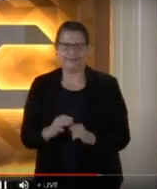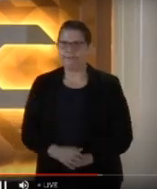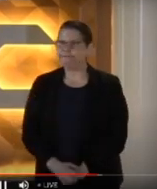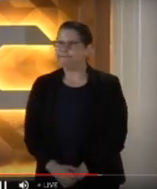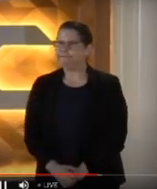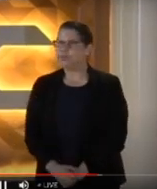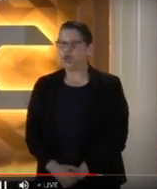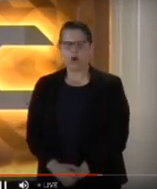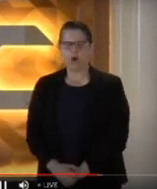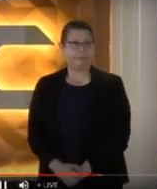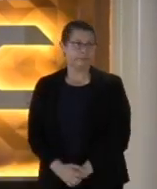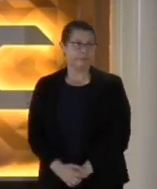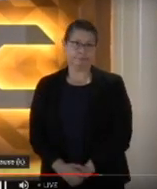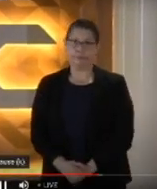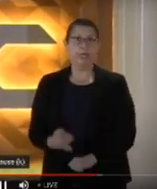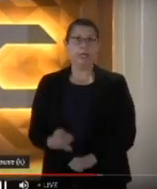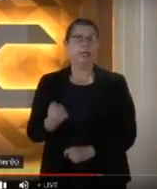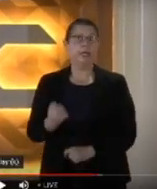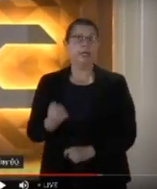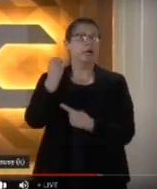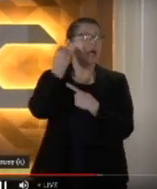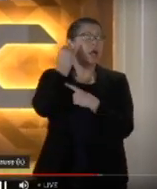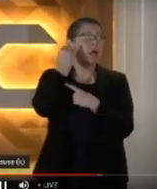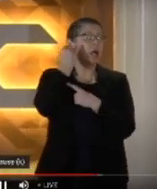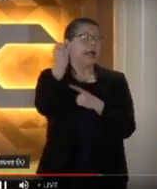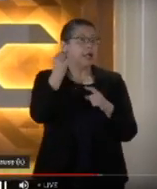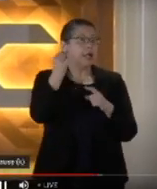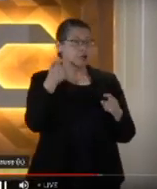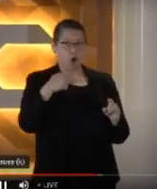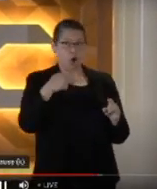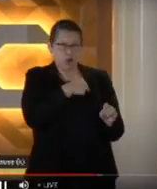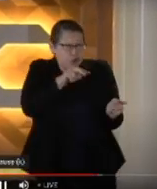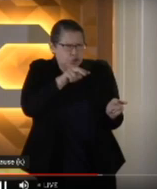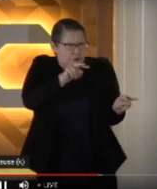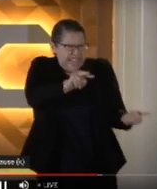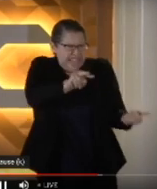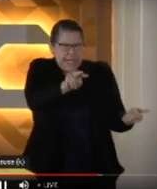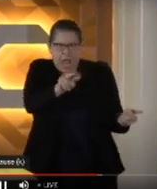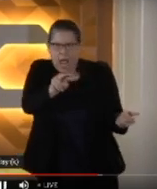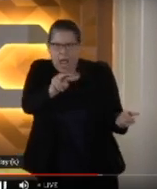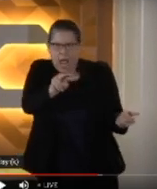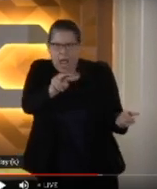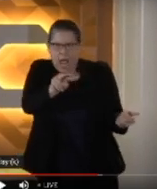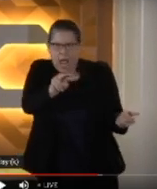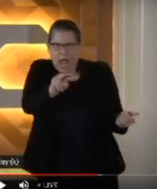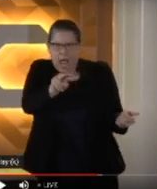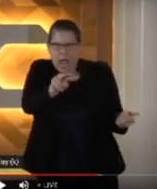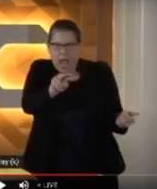Entonces tenemos que tomar medidas más serias y más severas con relación a las playas y no queremos hacerlo.